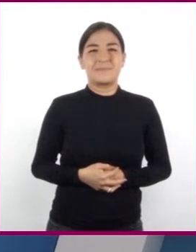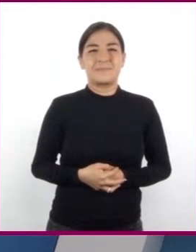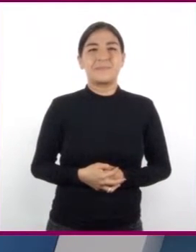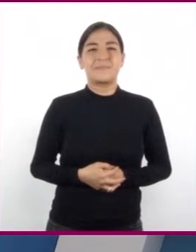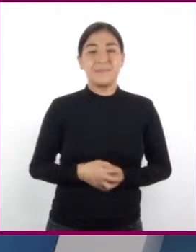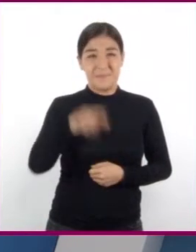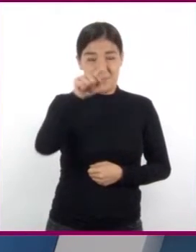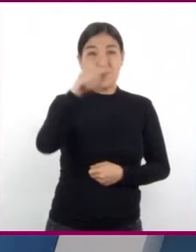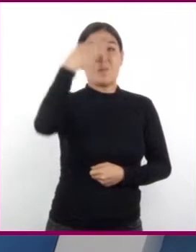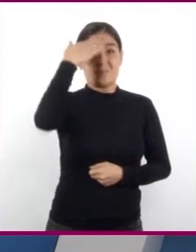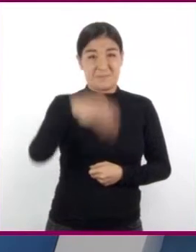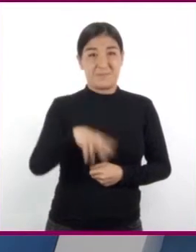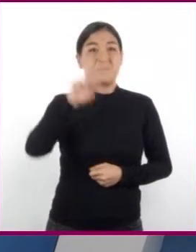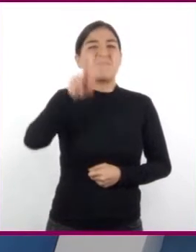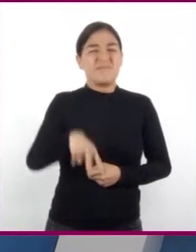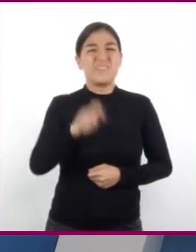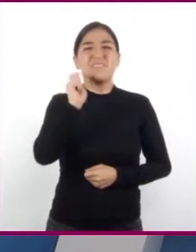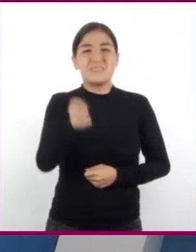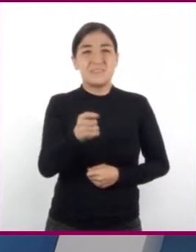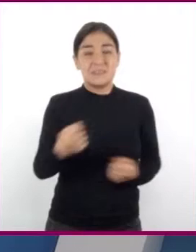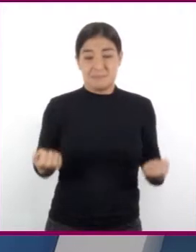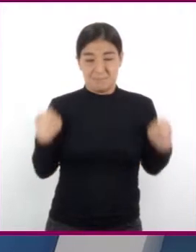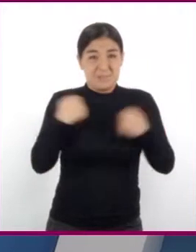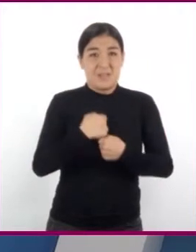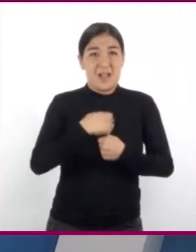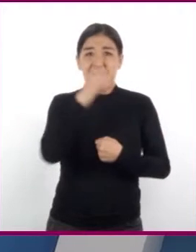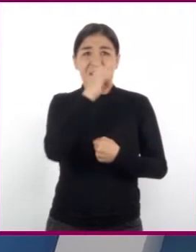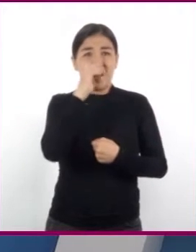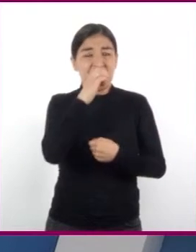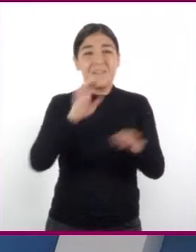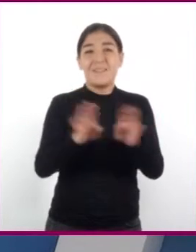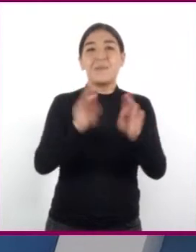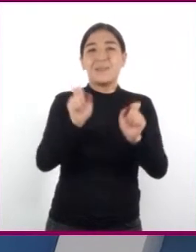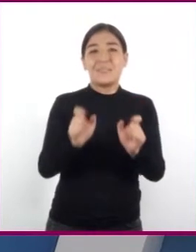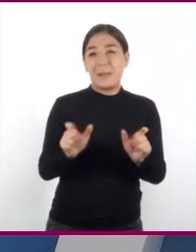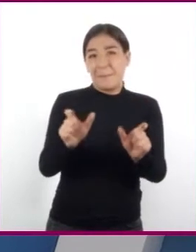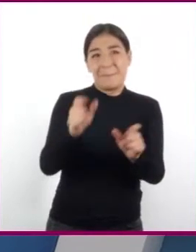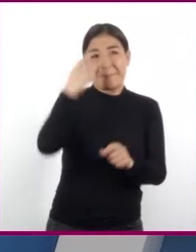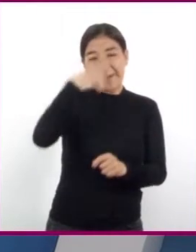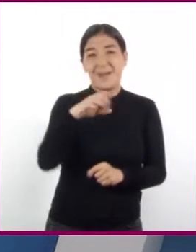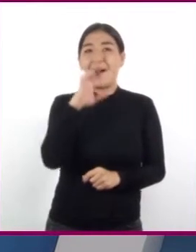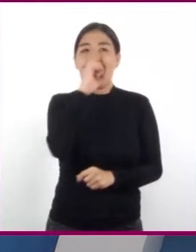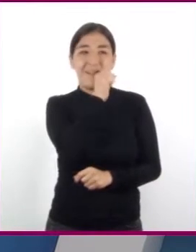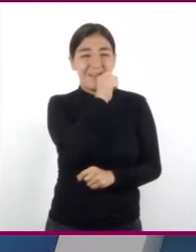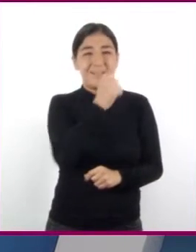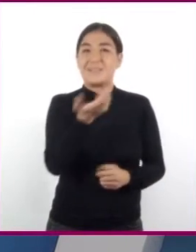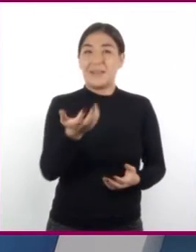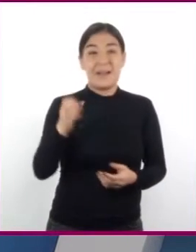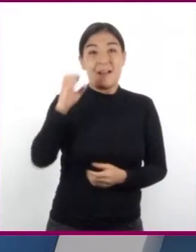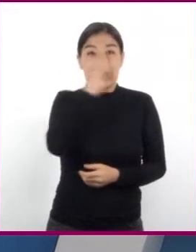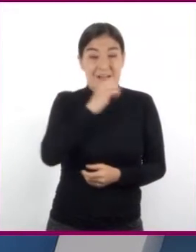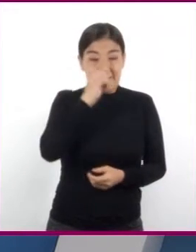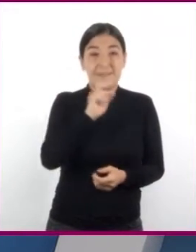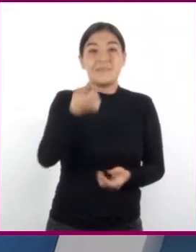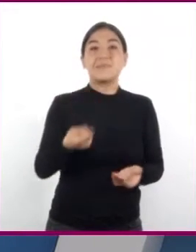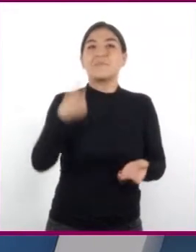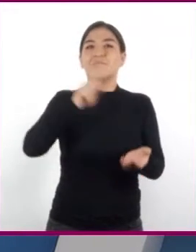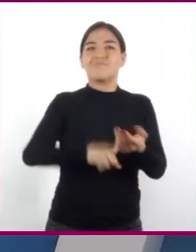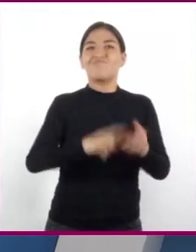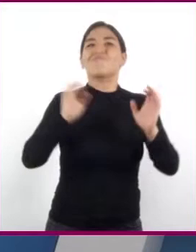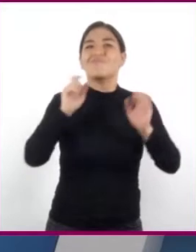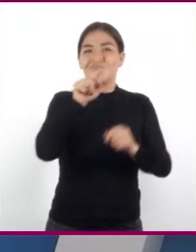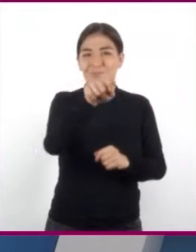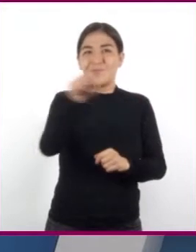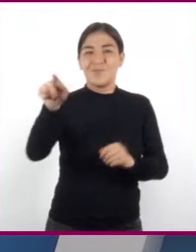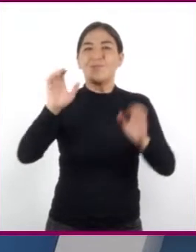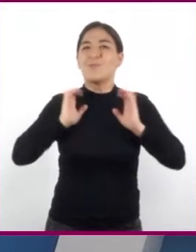¿Sabías que en realidad la chamarra no te proporciona calor? Que el calor lo produce tu cuerpo.